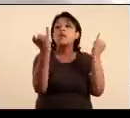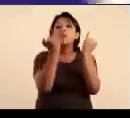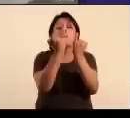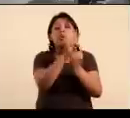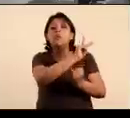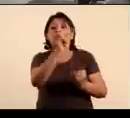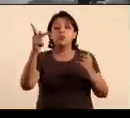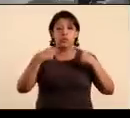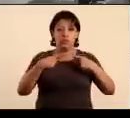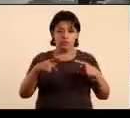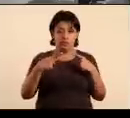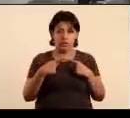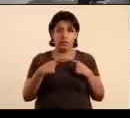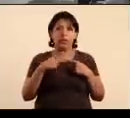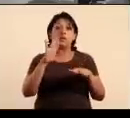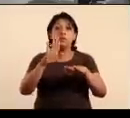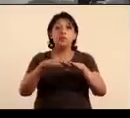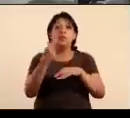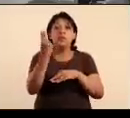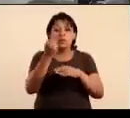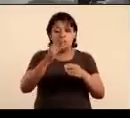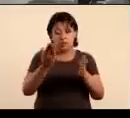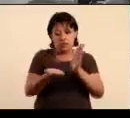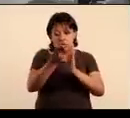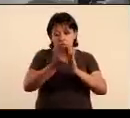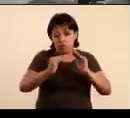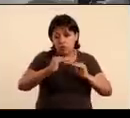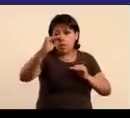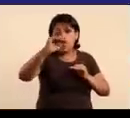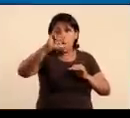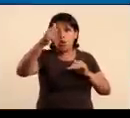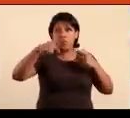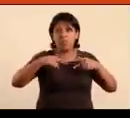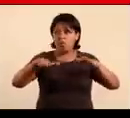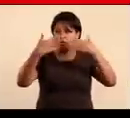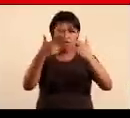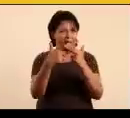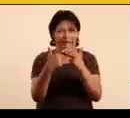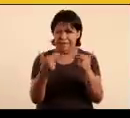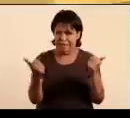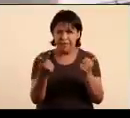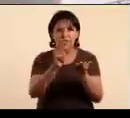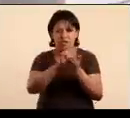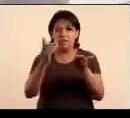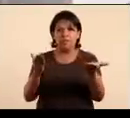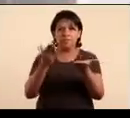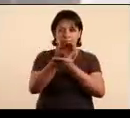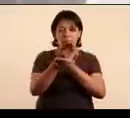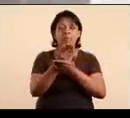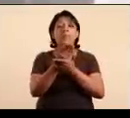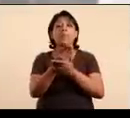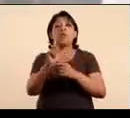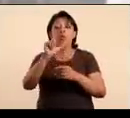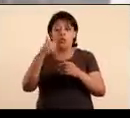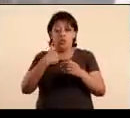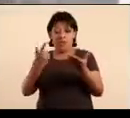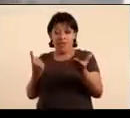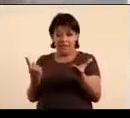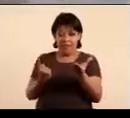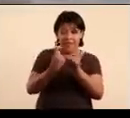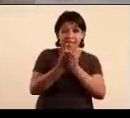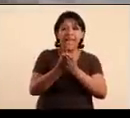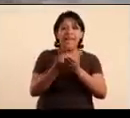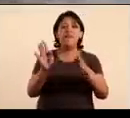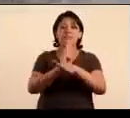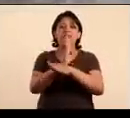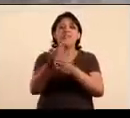personas. Implica construir rampas para que nadie se quede afuera. Comprometerse con la inclusión trae beneficios tanto al interior como al exterior